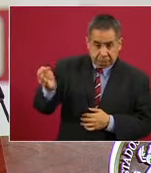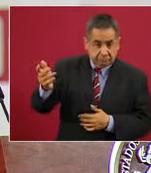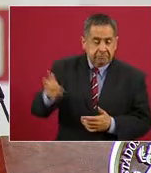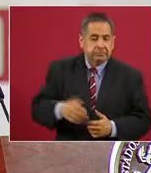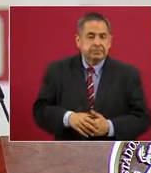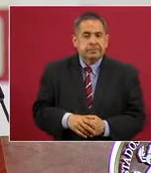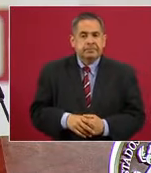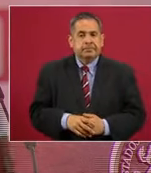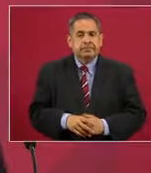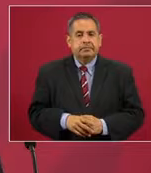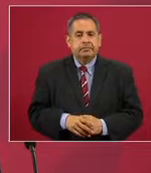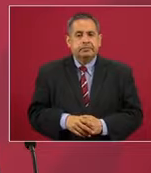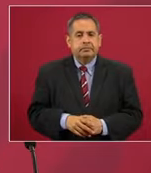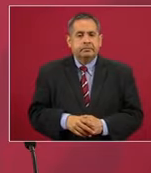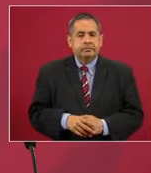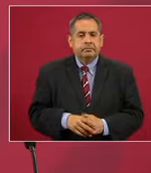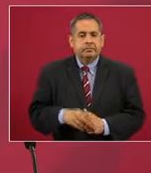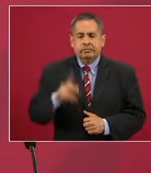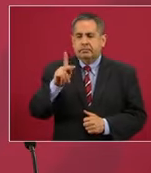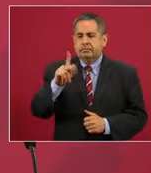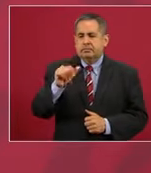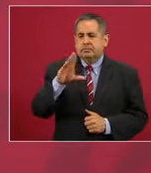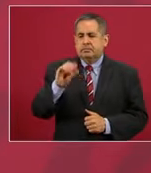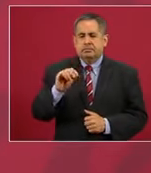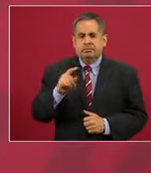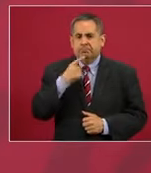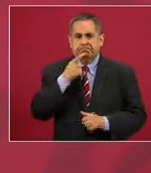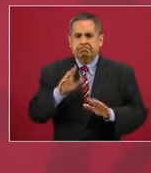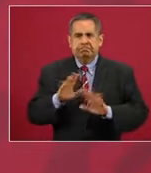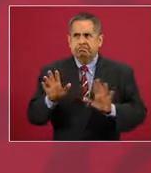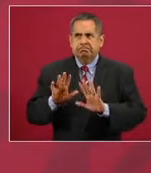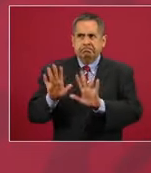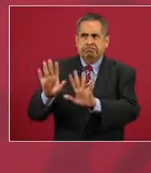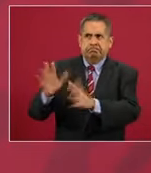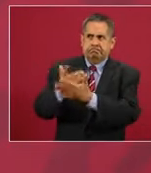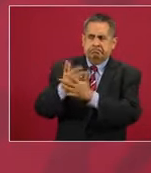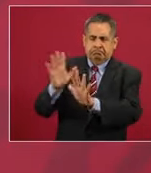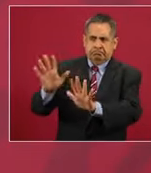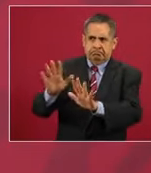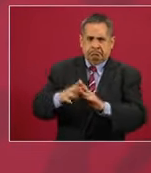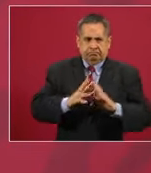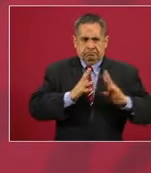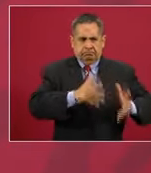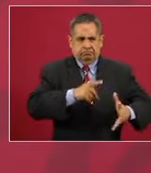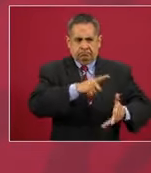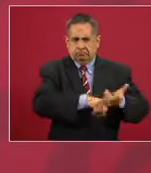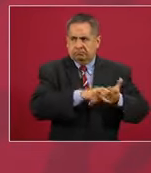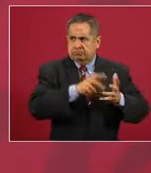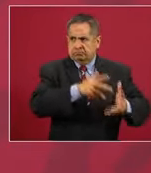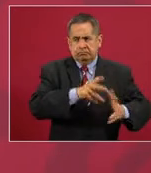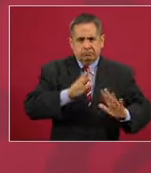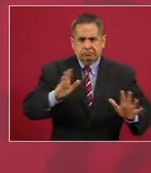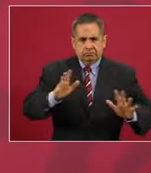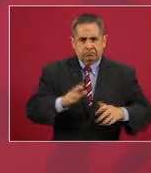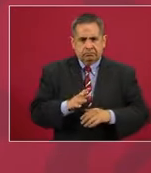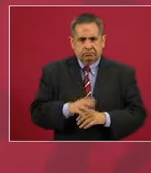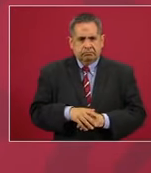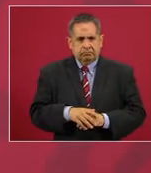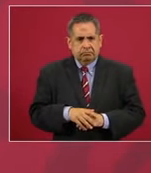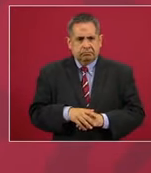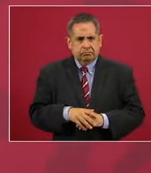Y dijo don Pablo, no, prefirió